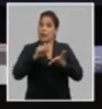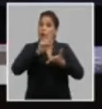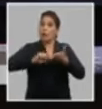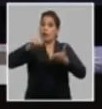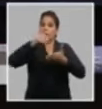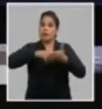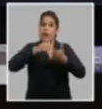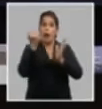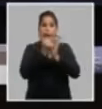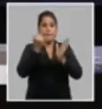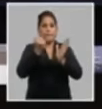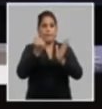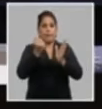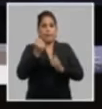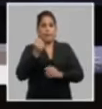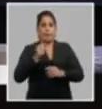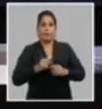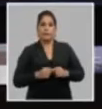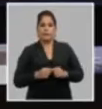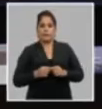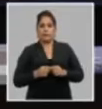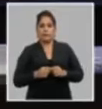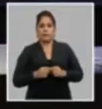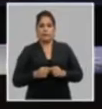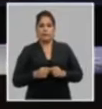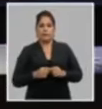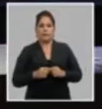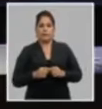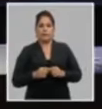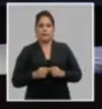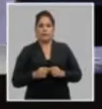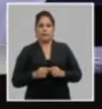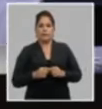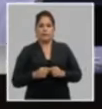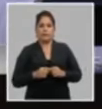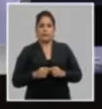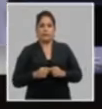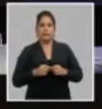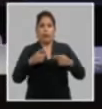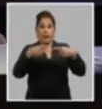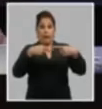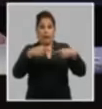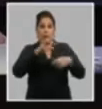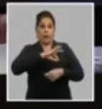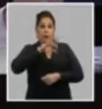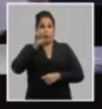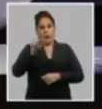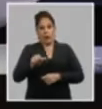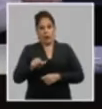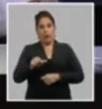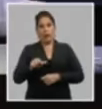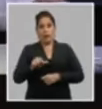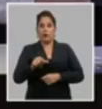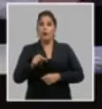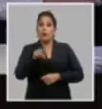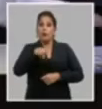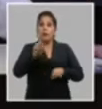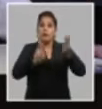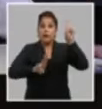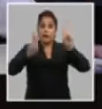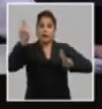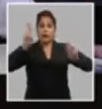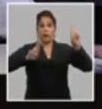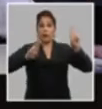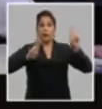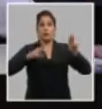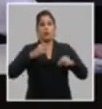aprobado por el pleno de los delegados. Bien, los que estén de acuerdo